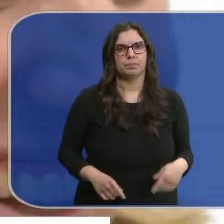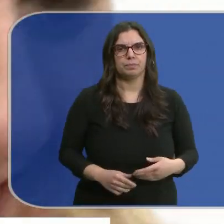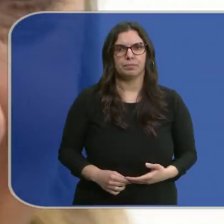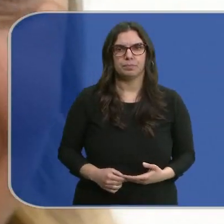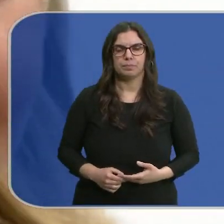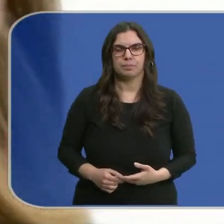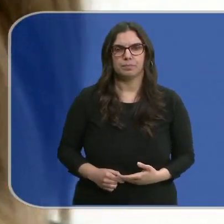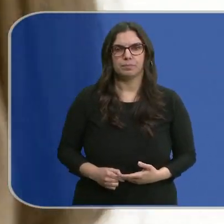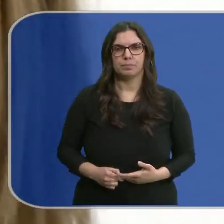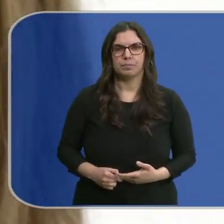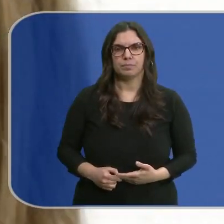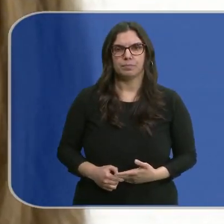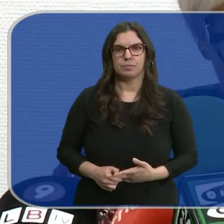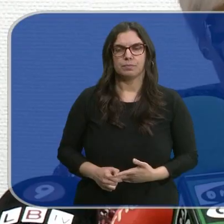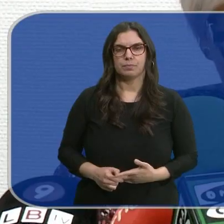Ministros.